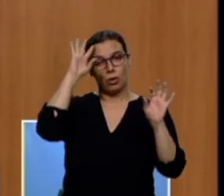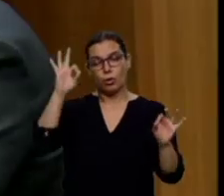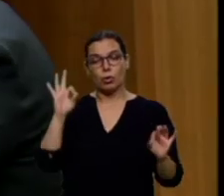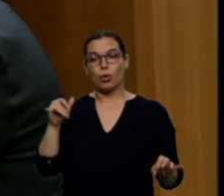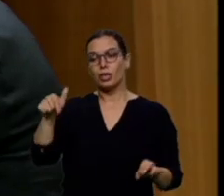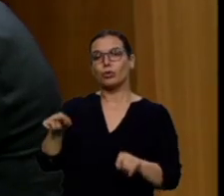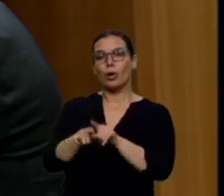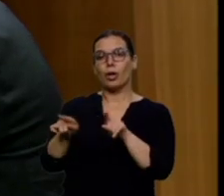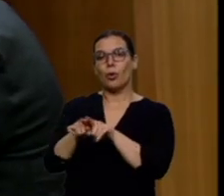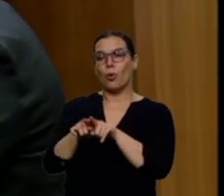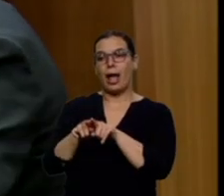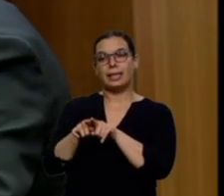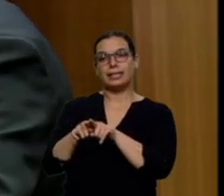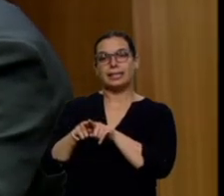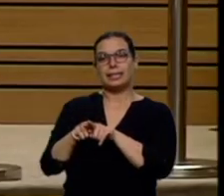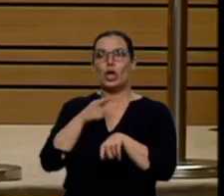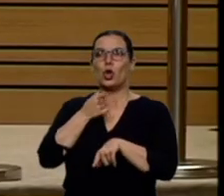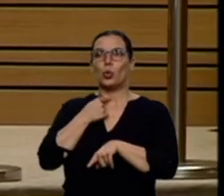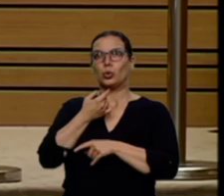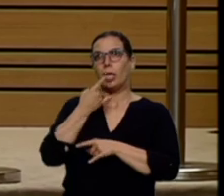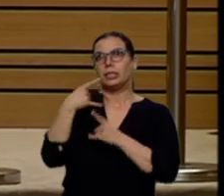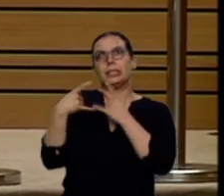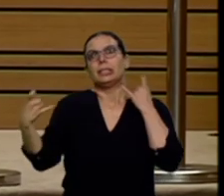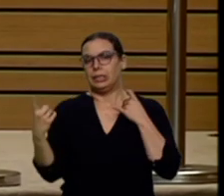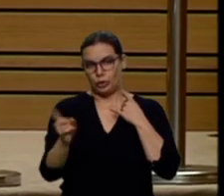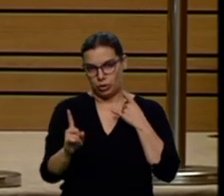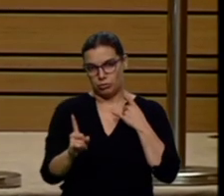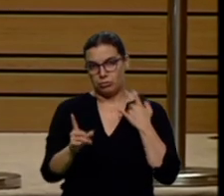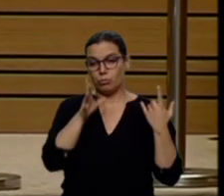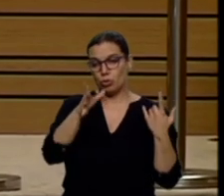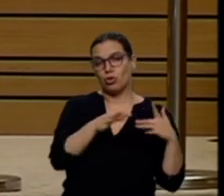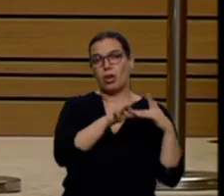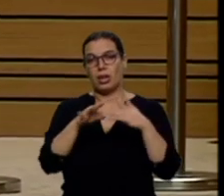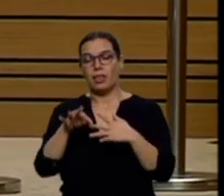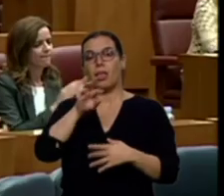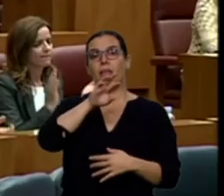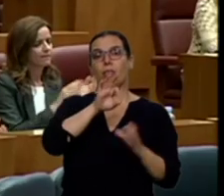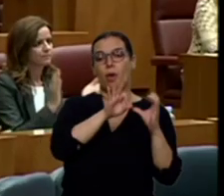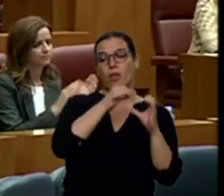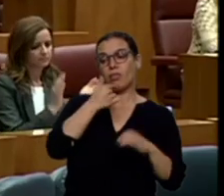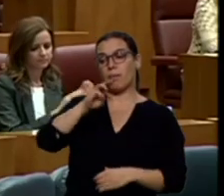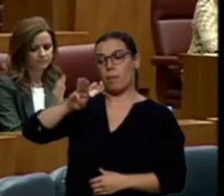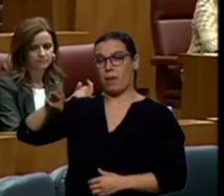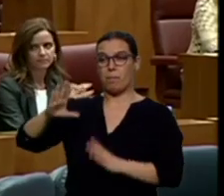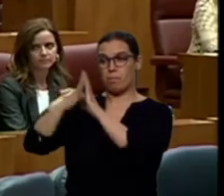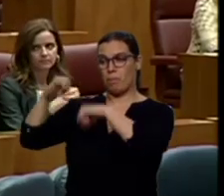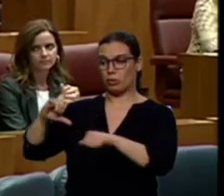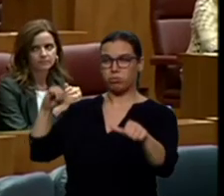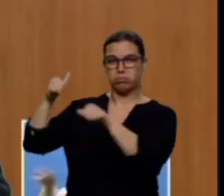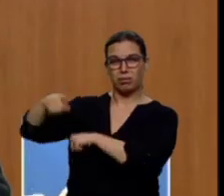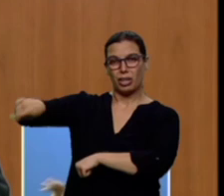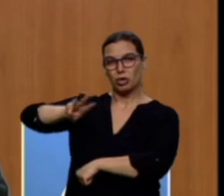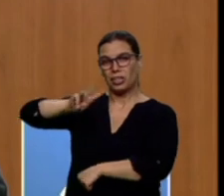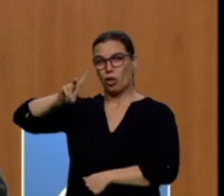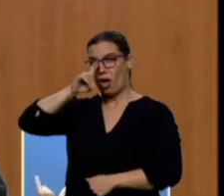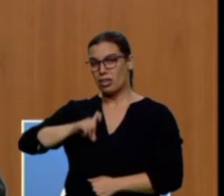por amor. Por eso, según el líder de Ciudadanos, pactar con los populares que llevan 32 años en el poder no ha sido fácil. Aún así...